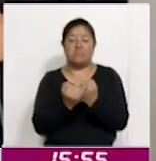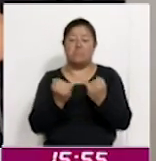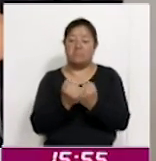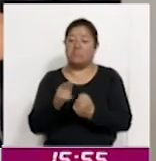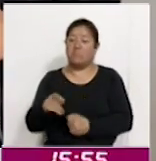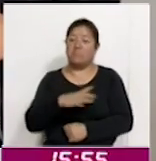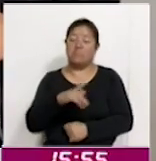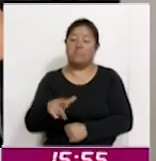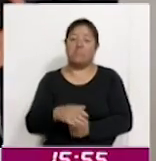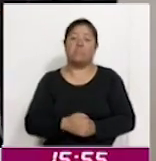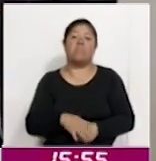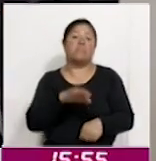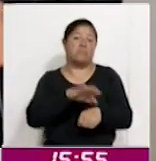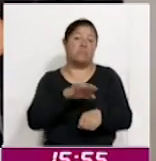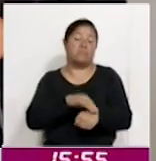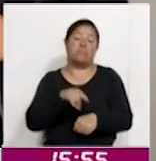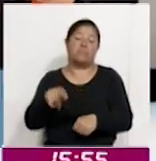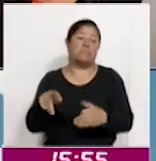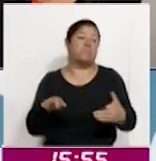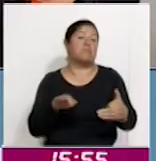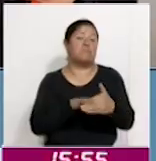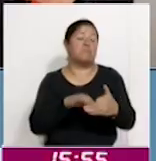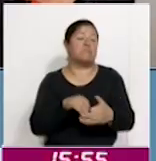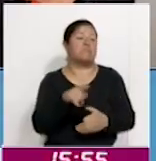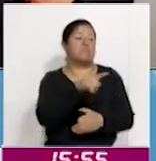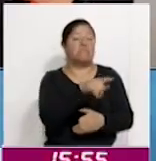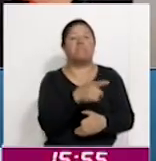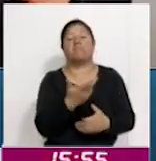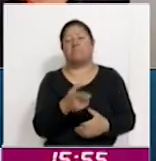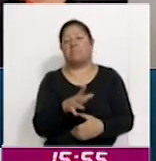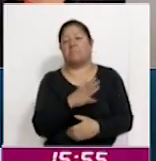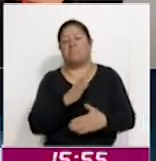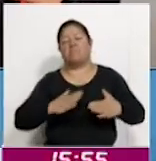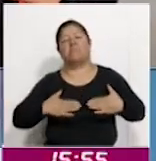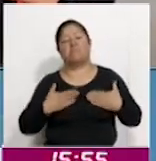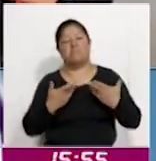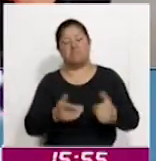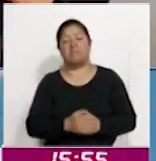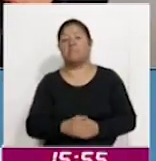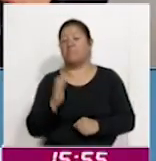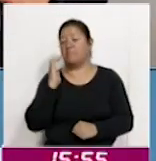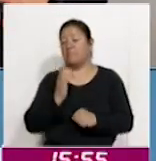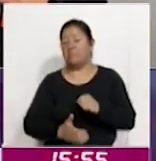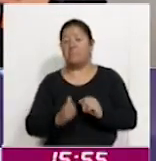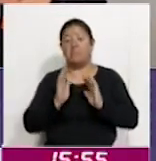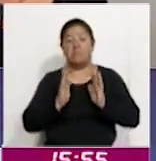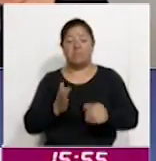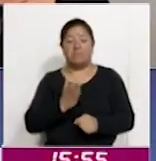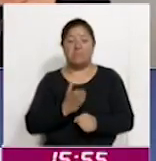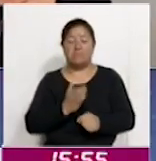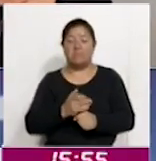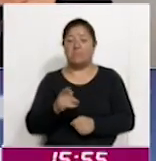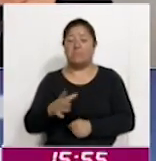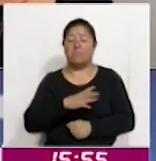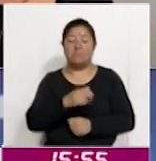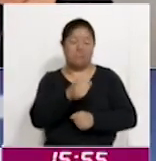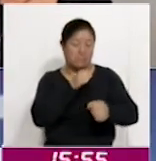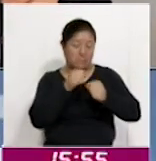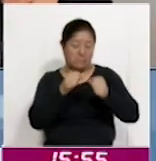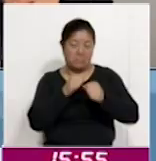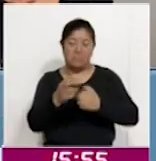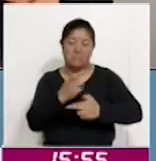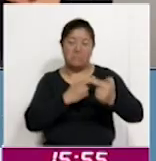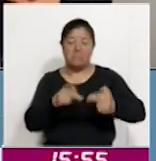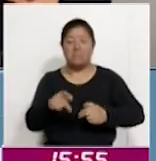pues médico más cercano y de confianza. Y bien, Jesús, esa es nuestra información hasta el momento, regresamos los micrófonos a Corazit